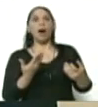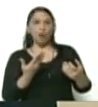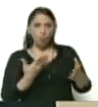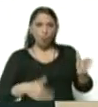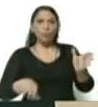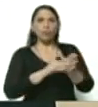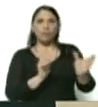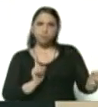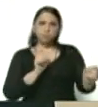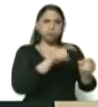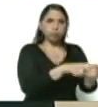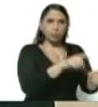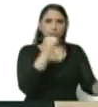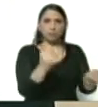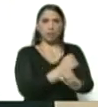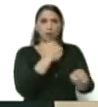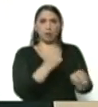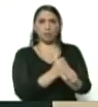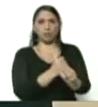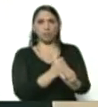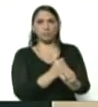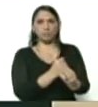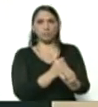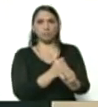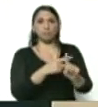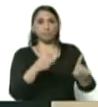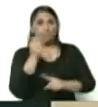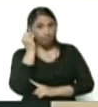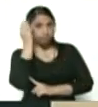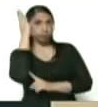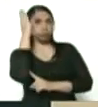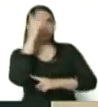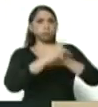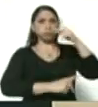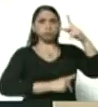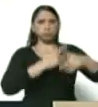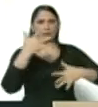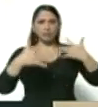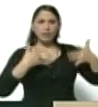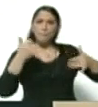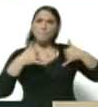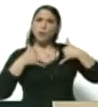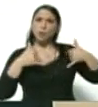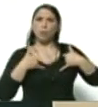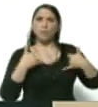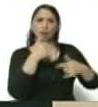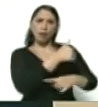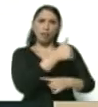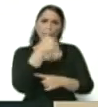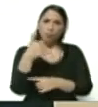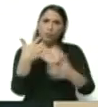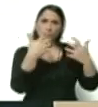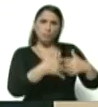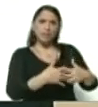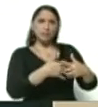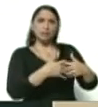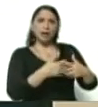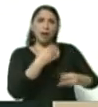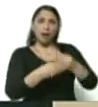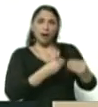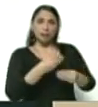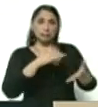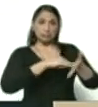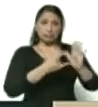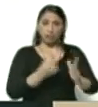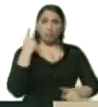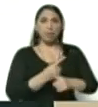a la masa laboral a la capacidad productiva de las actividades propias que cada una de ellas generan. Sin embargo, debo